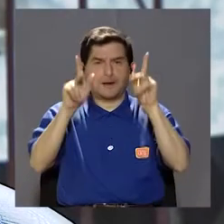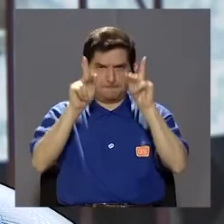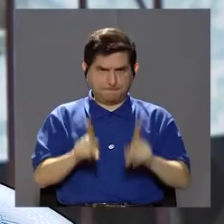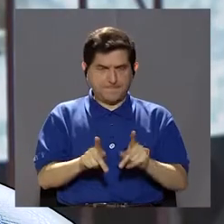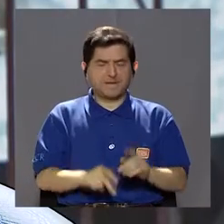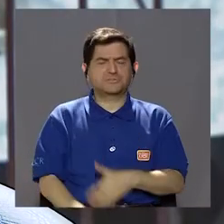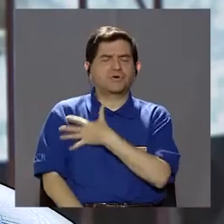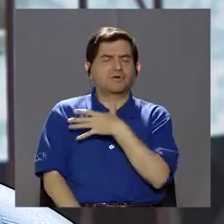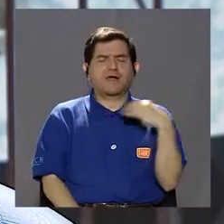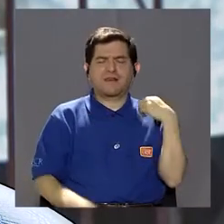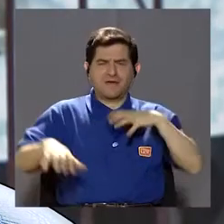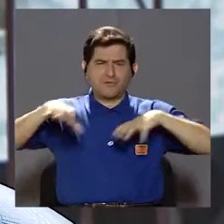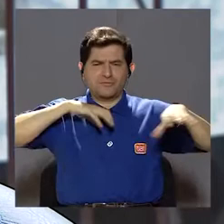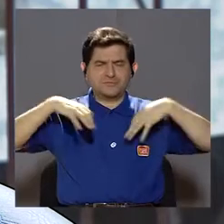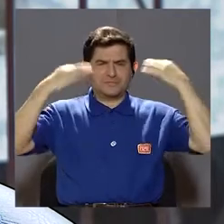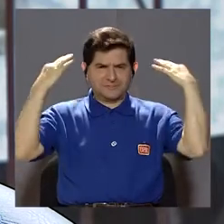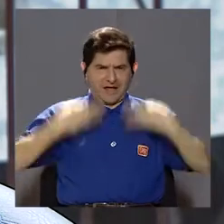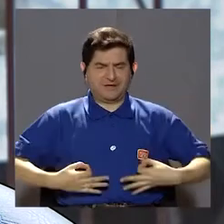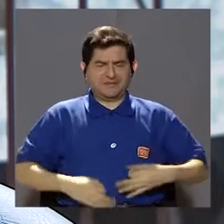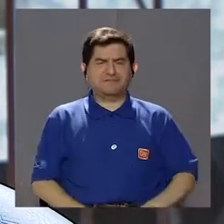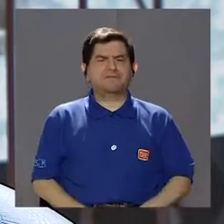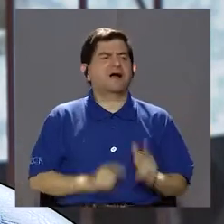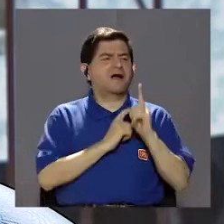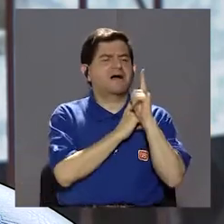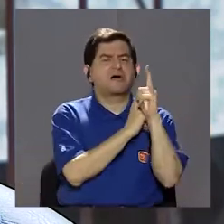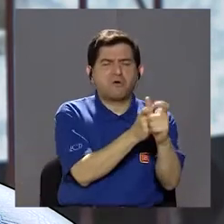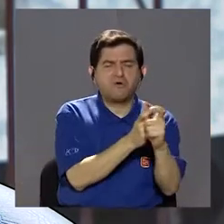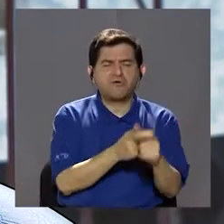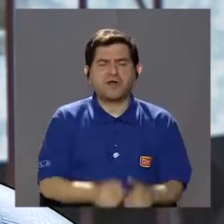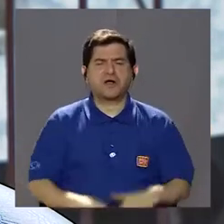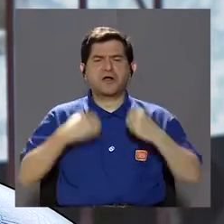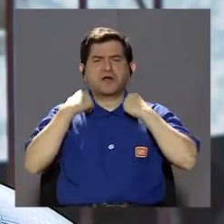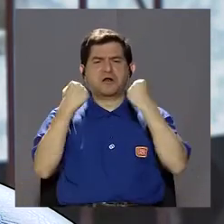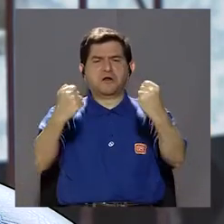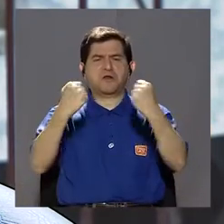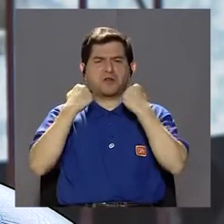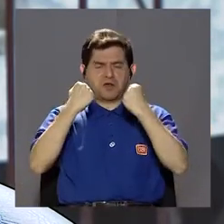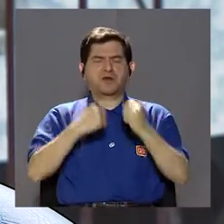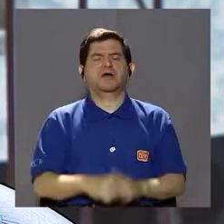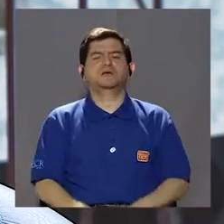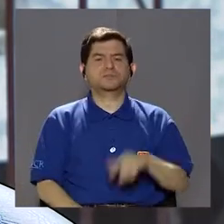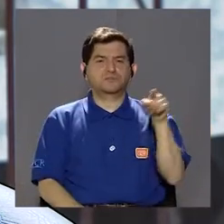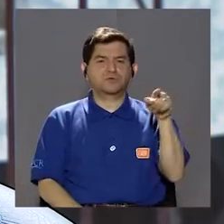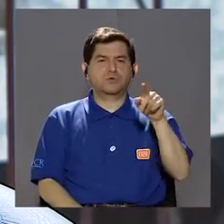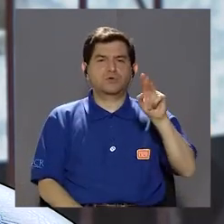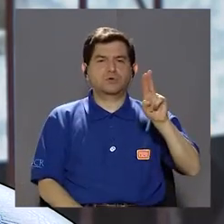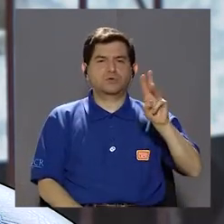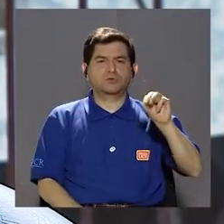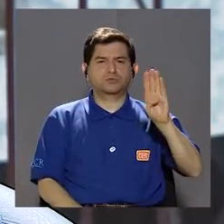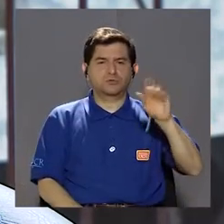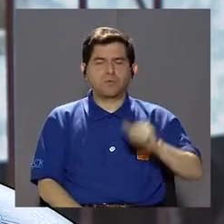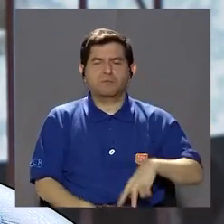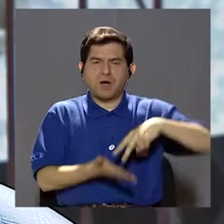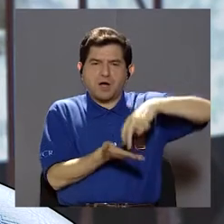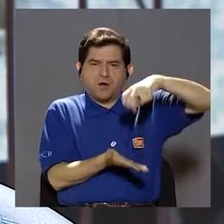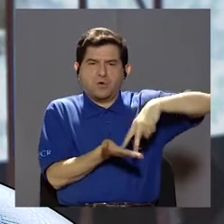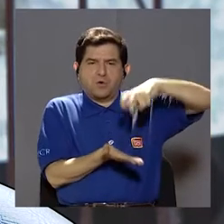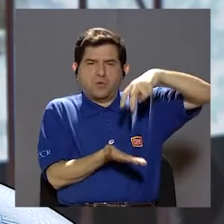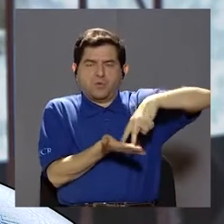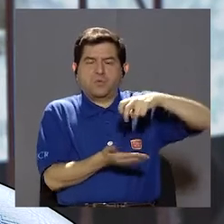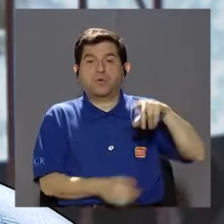si es una persona, que le gusta la actividad física, que le gusta correr, el gimnasio, el zumba, saltar,